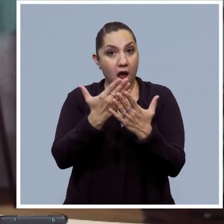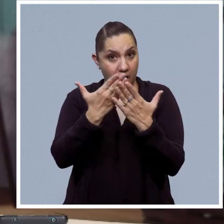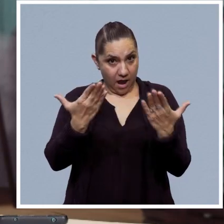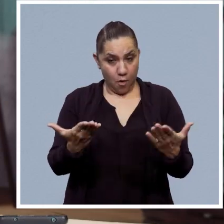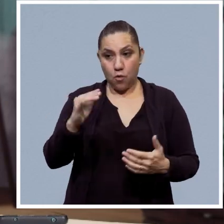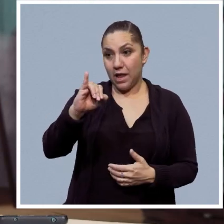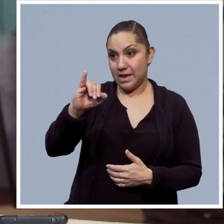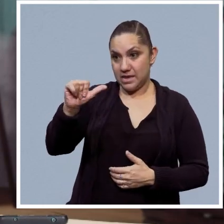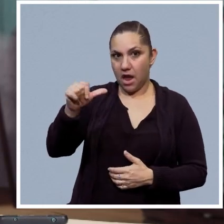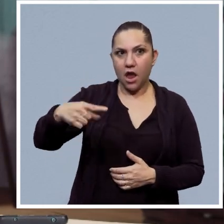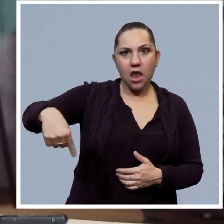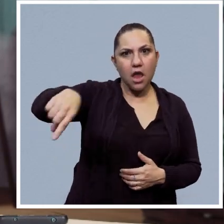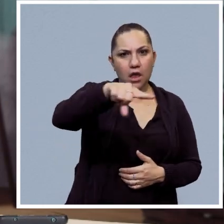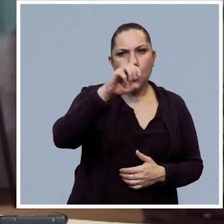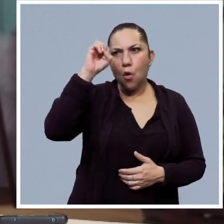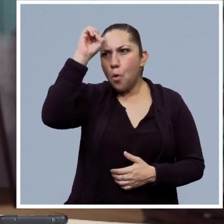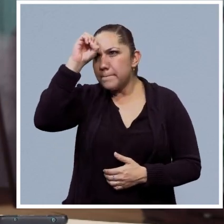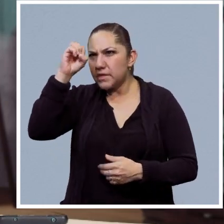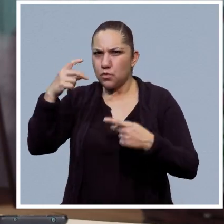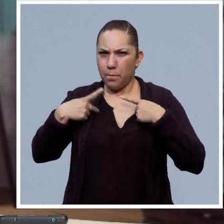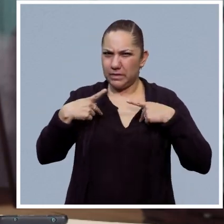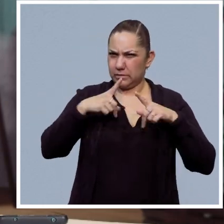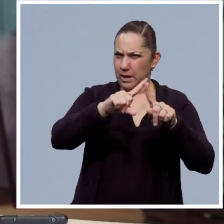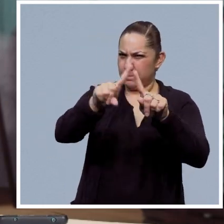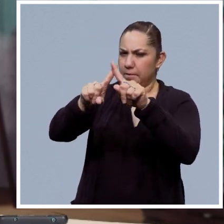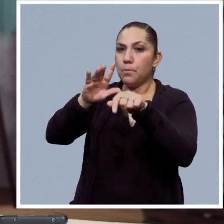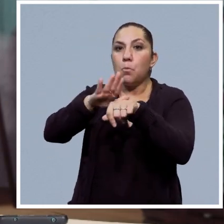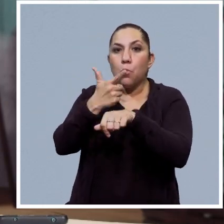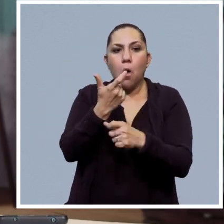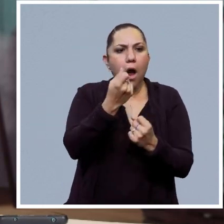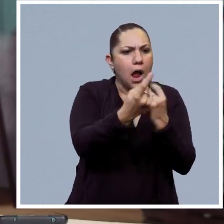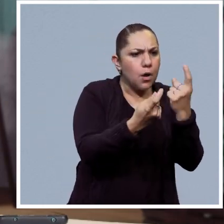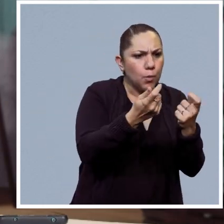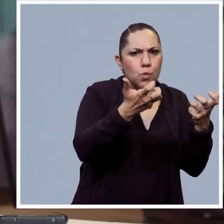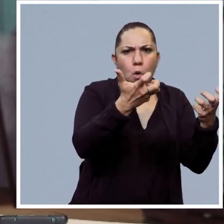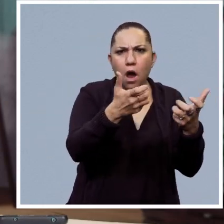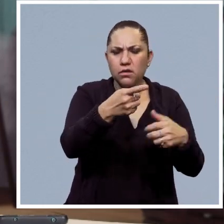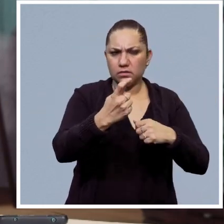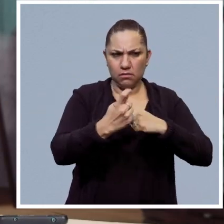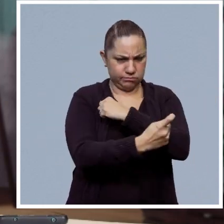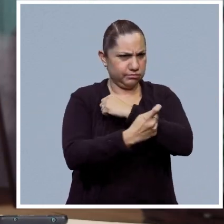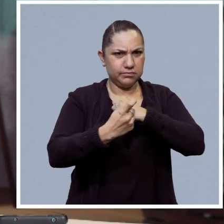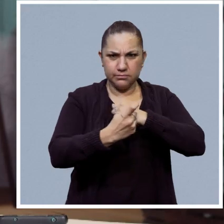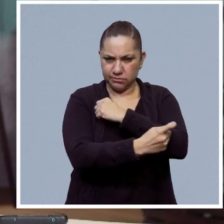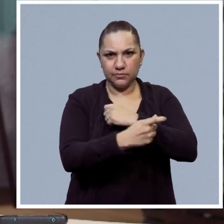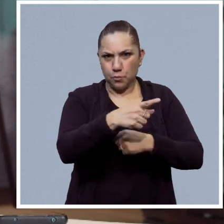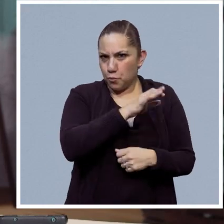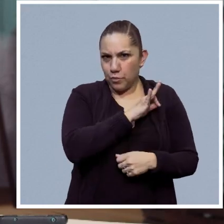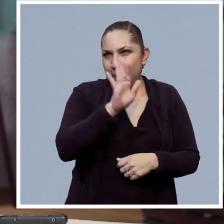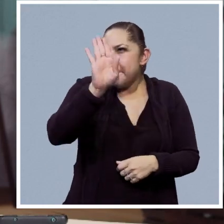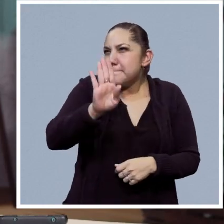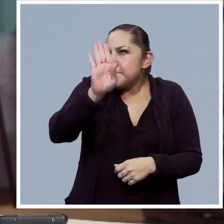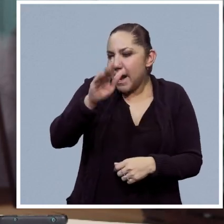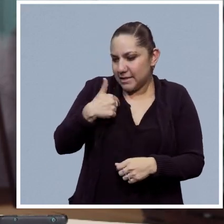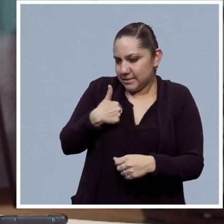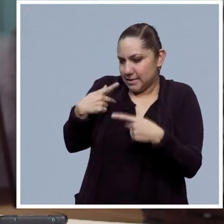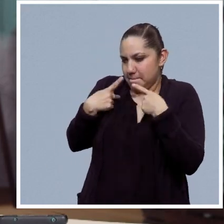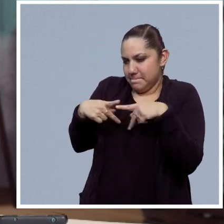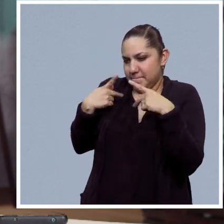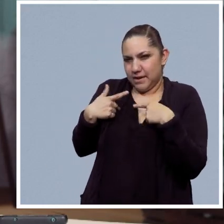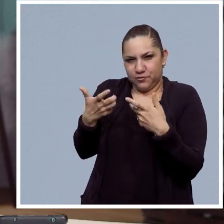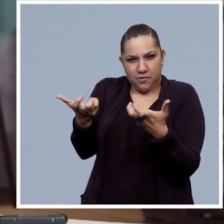Existe cierta controversia sobre el uso de la inteligencia artificial debido a la automatización que puede realizar de ciertas tareas que